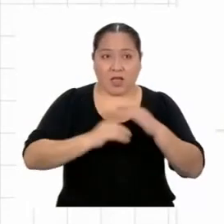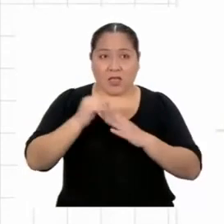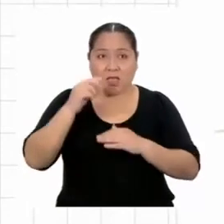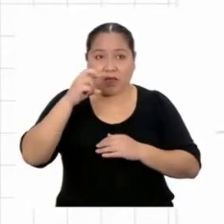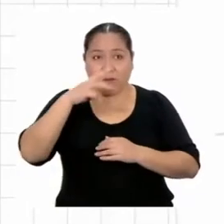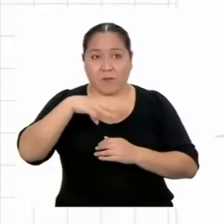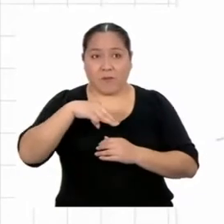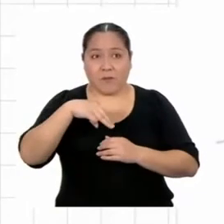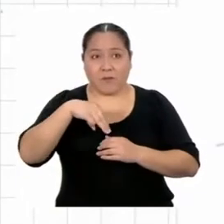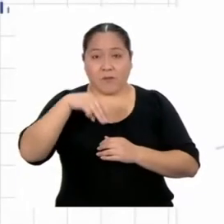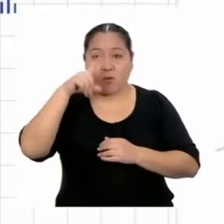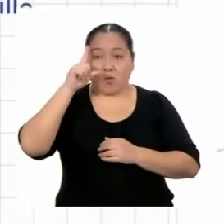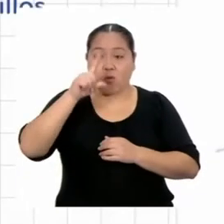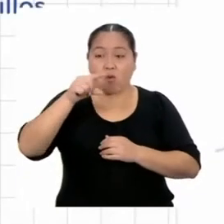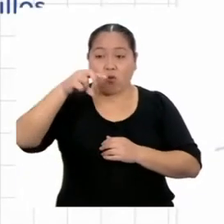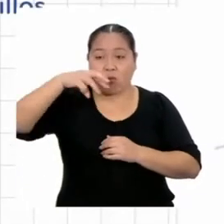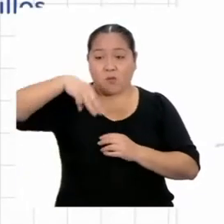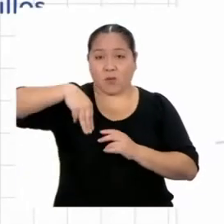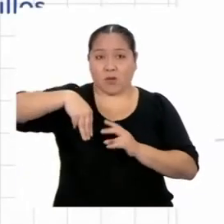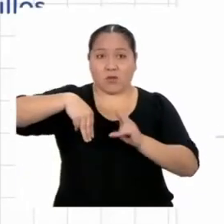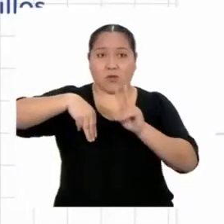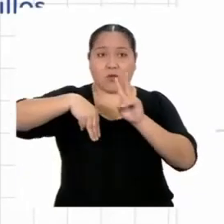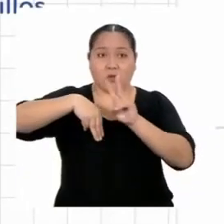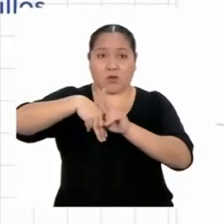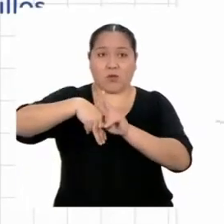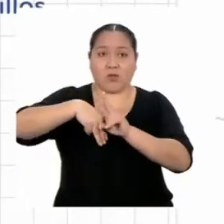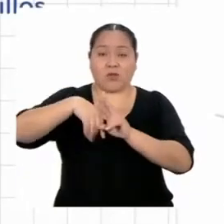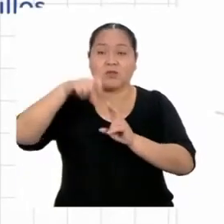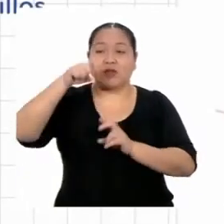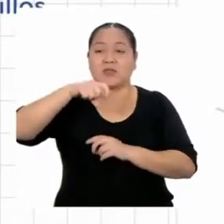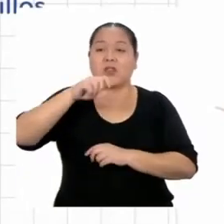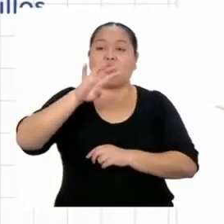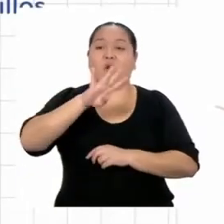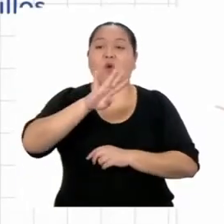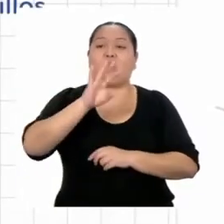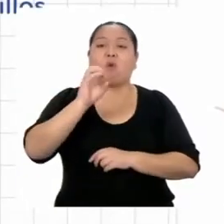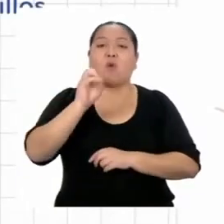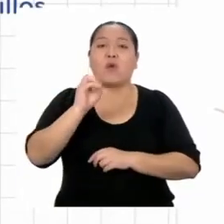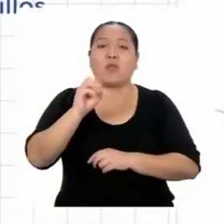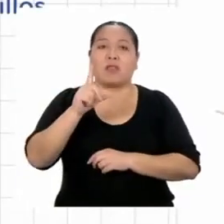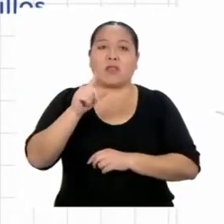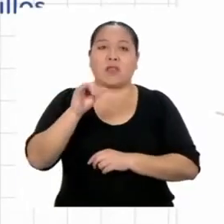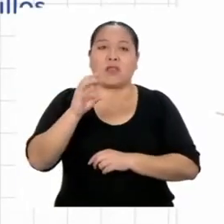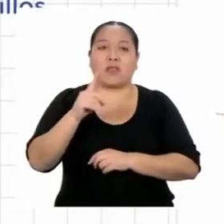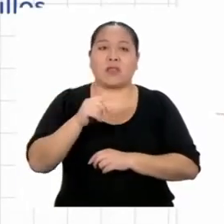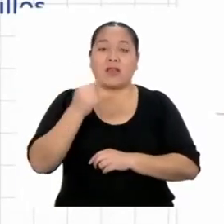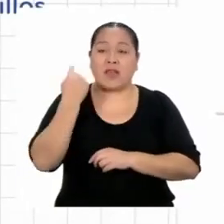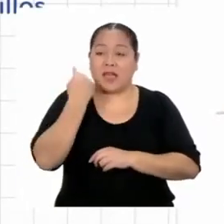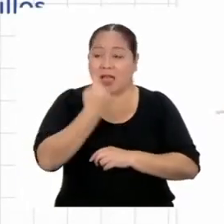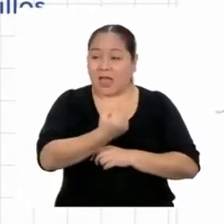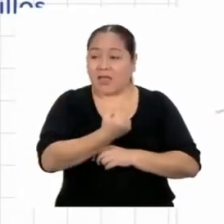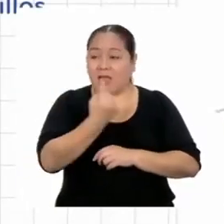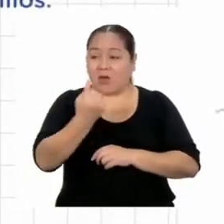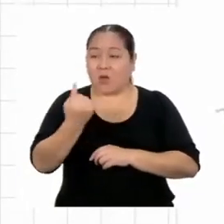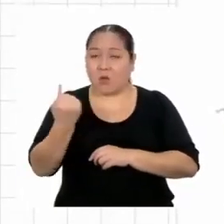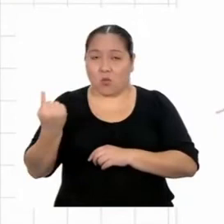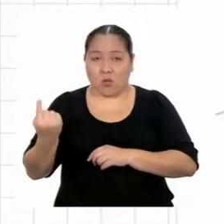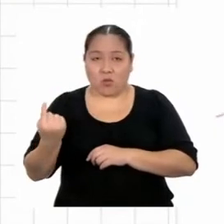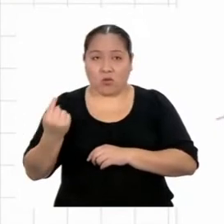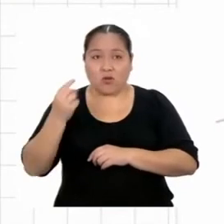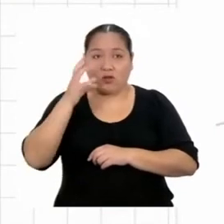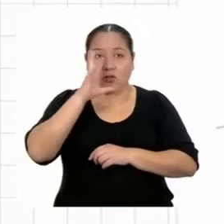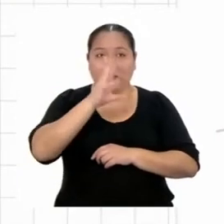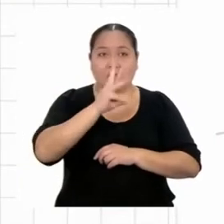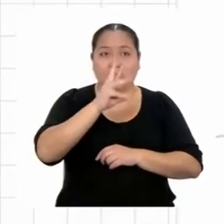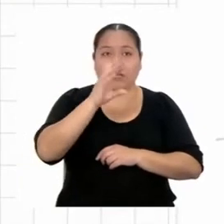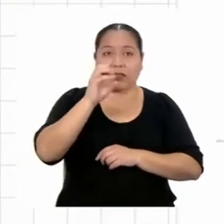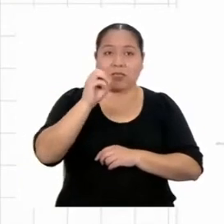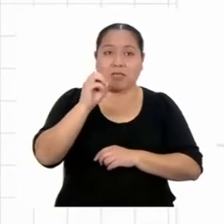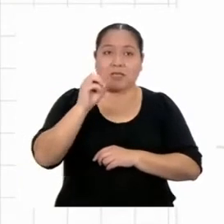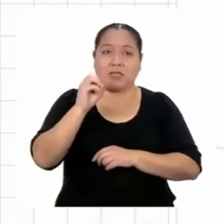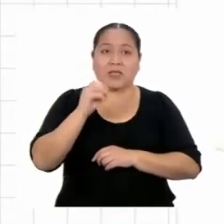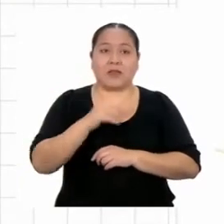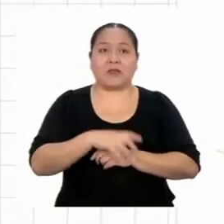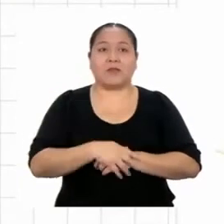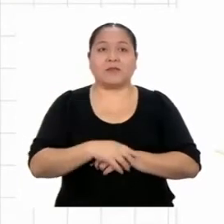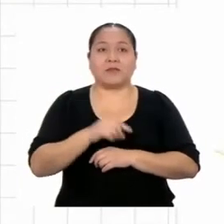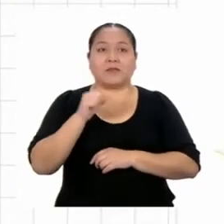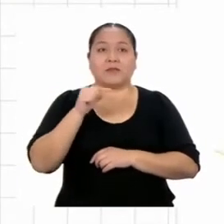cuadrado construido se necesitan 40 ladrillos. Cada ladrillo cuesta 60 céntimos. Mira, aquí te